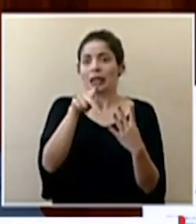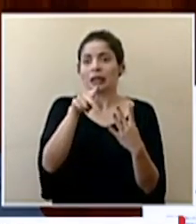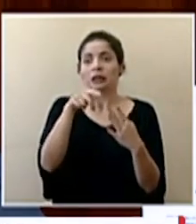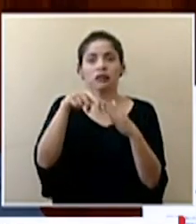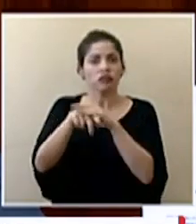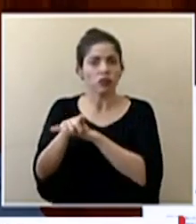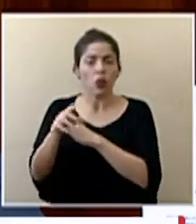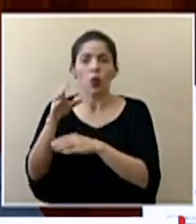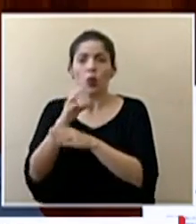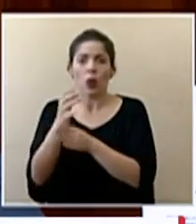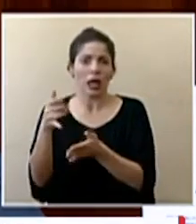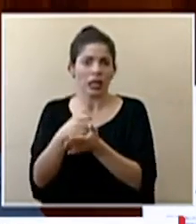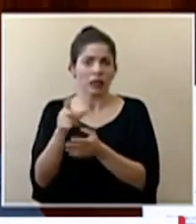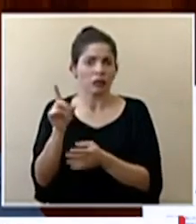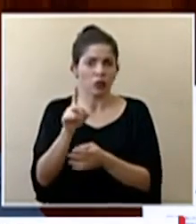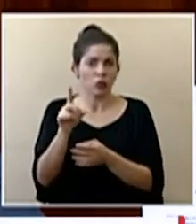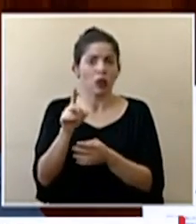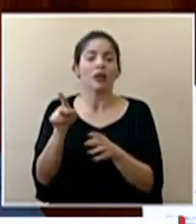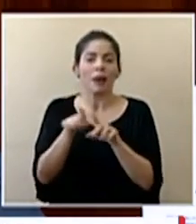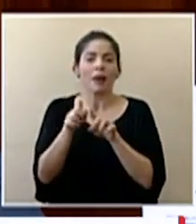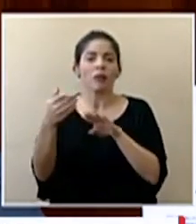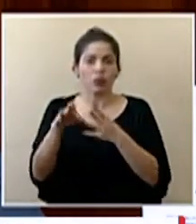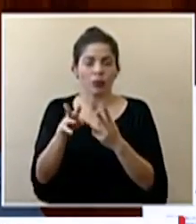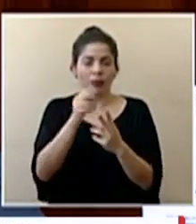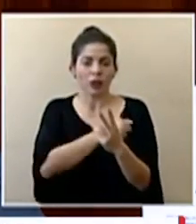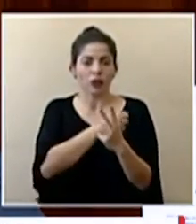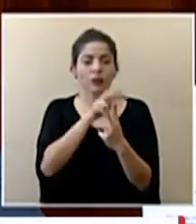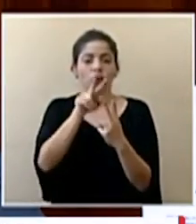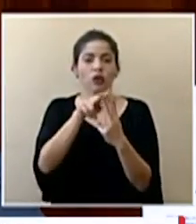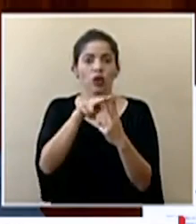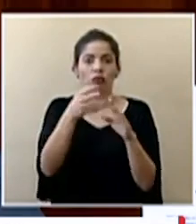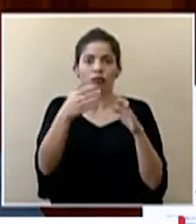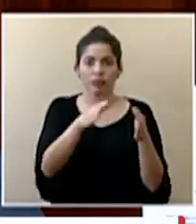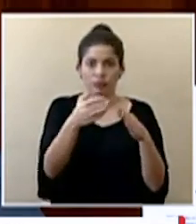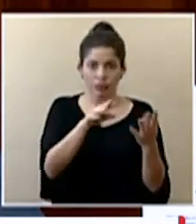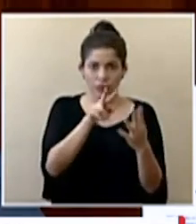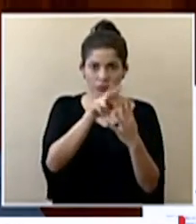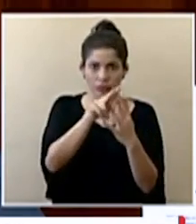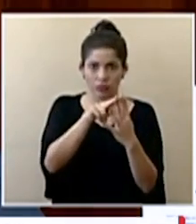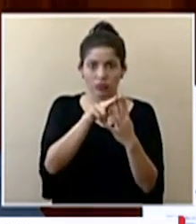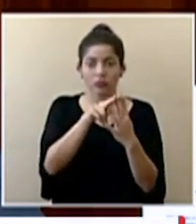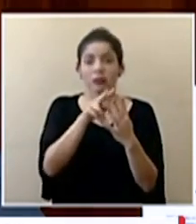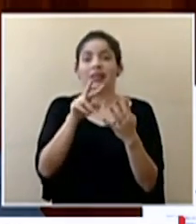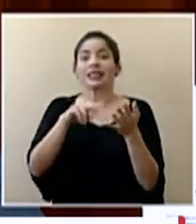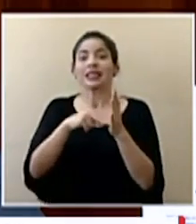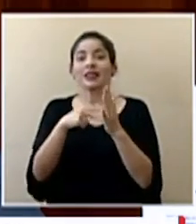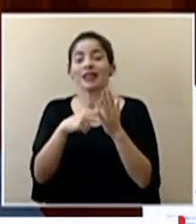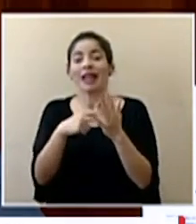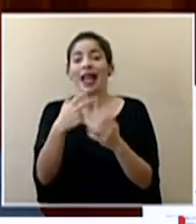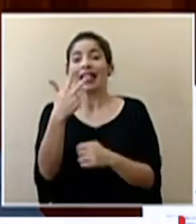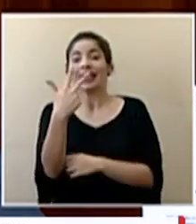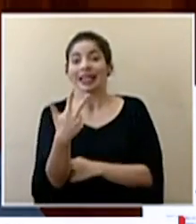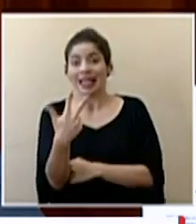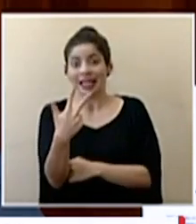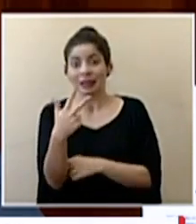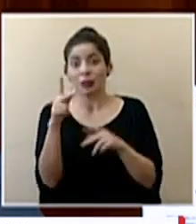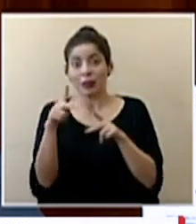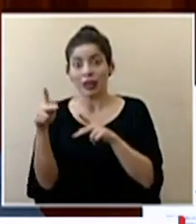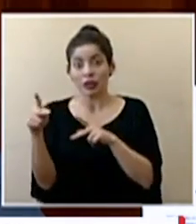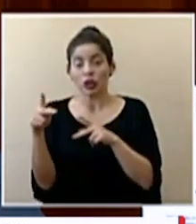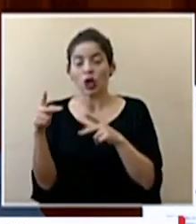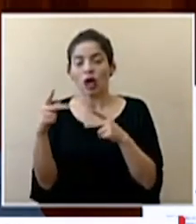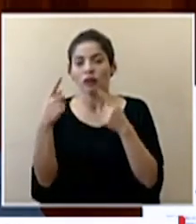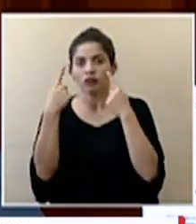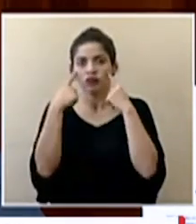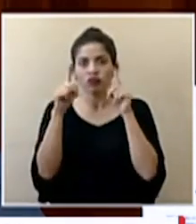en una unidad de cuidados intensivos y también falleció y entonces tenemos en total 3 personas que han logrado salir